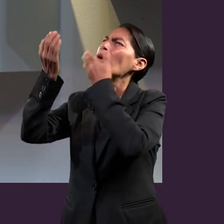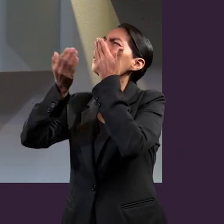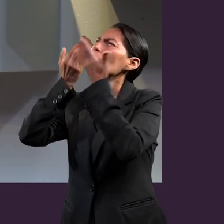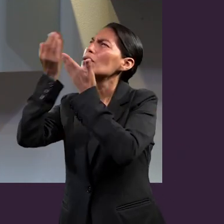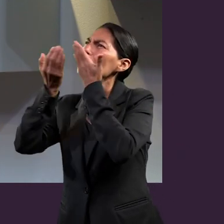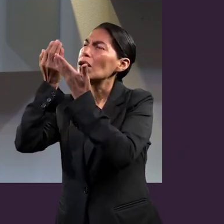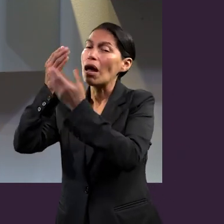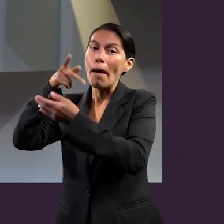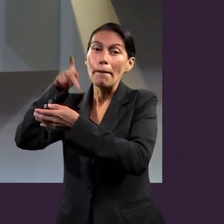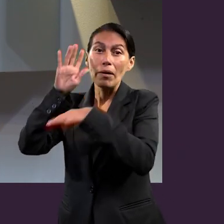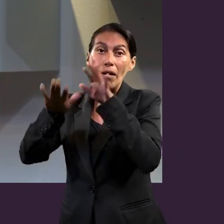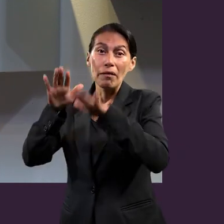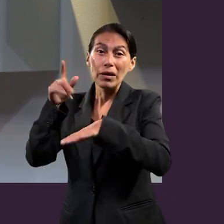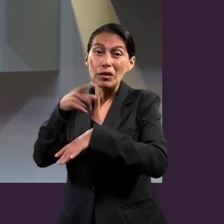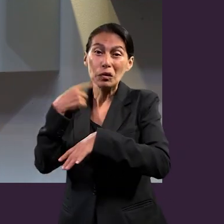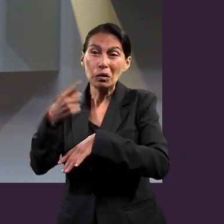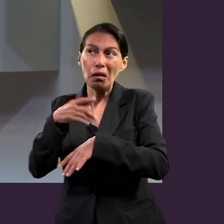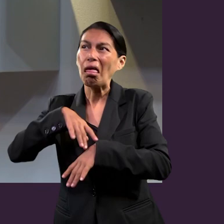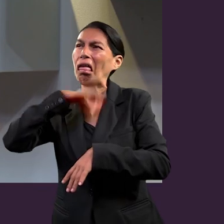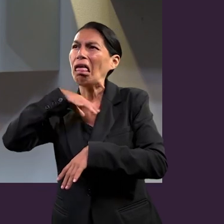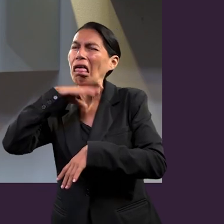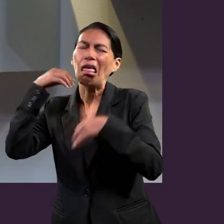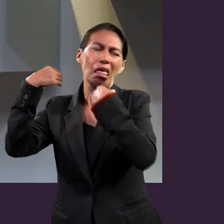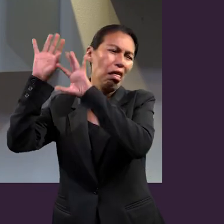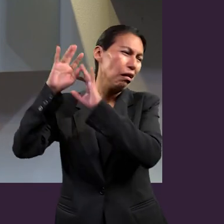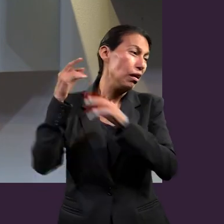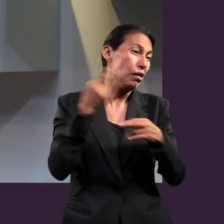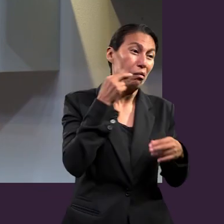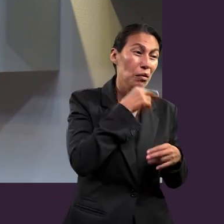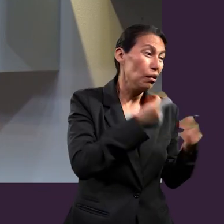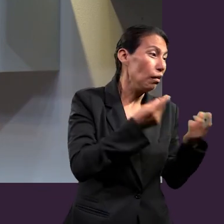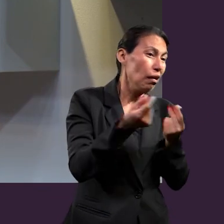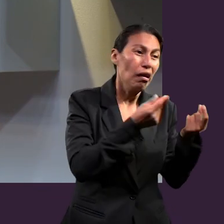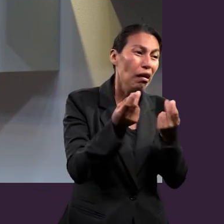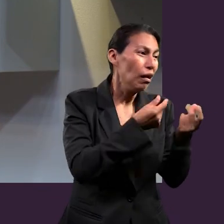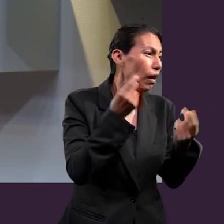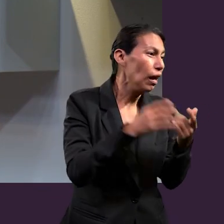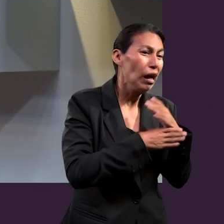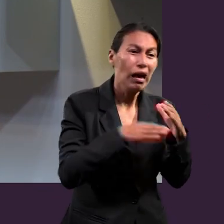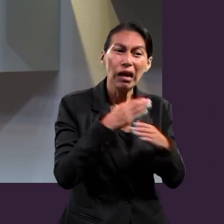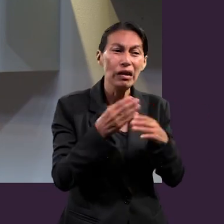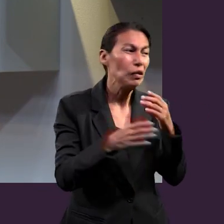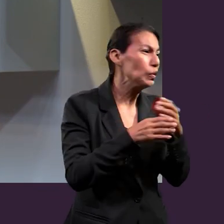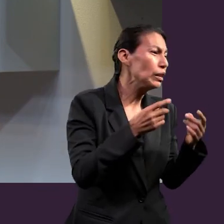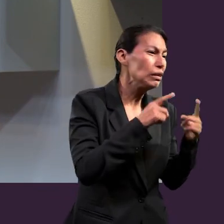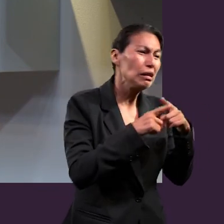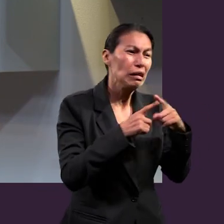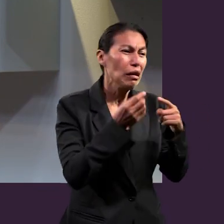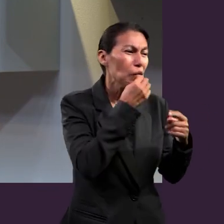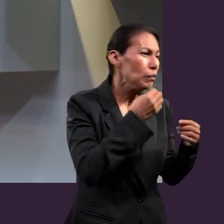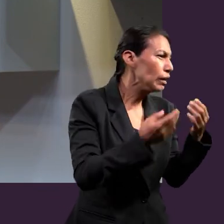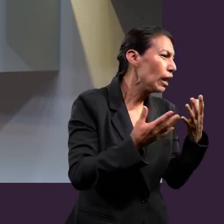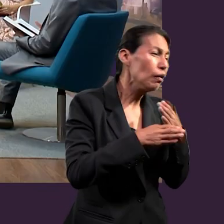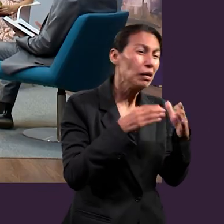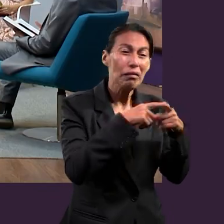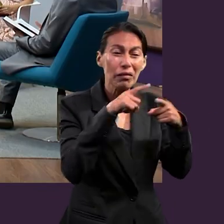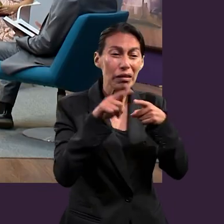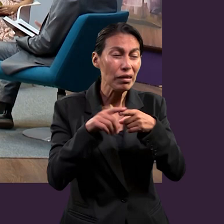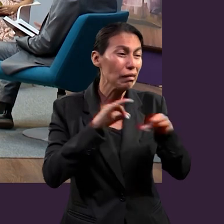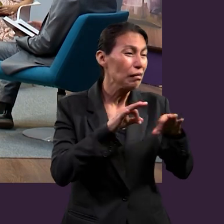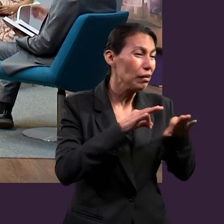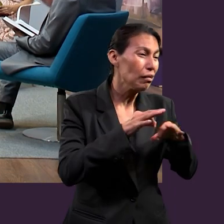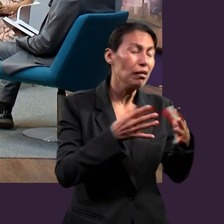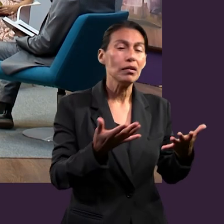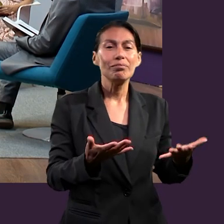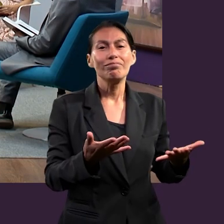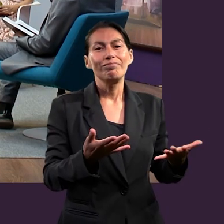corriendo para arreglarnos, para no llegar tarde a clase, para hacer los compromisos. En la noche nos acostamos haciendo tareas, yo recuerdo cuando estaba estudiando, a veces ni